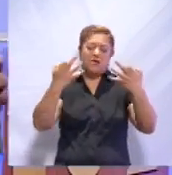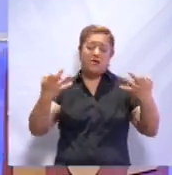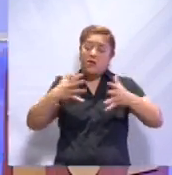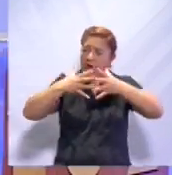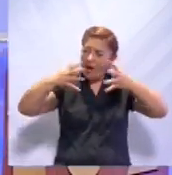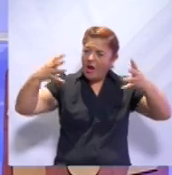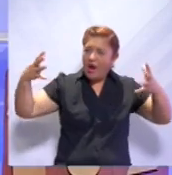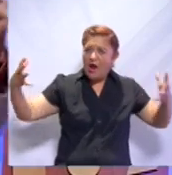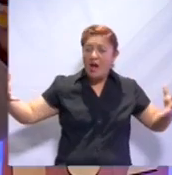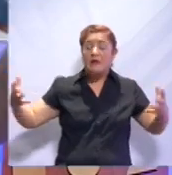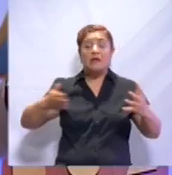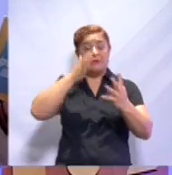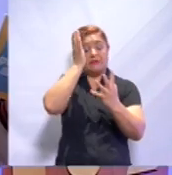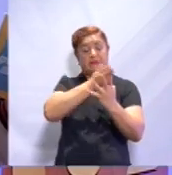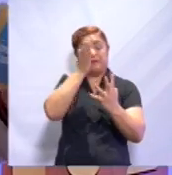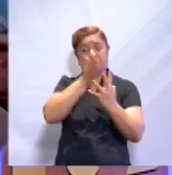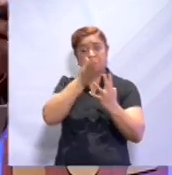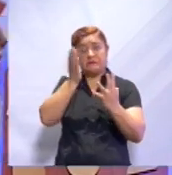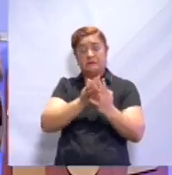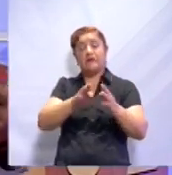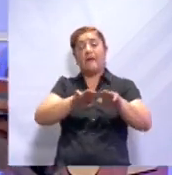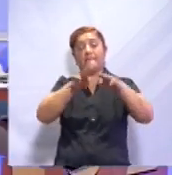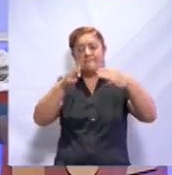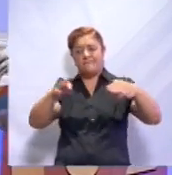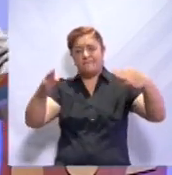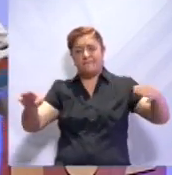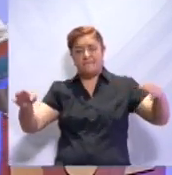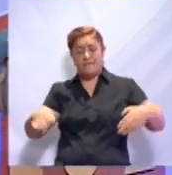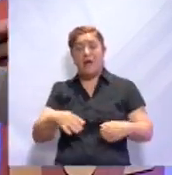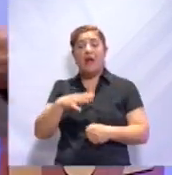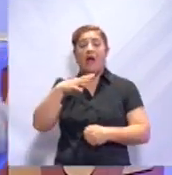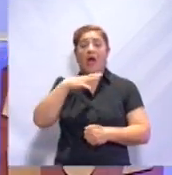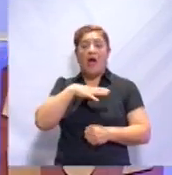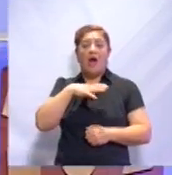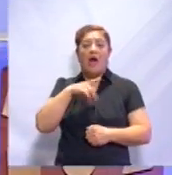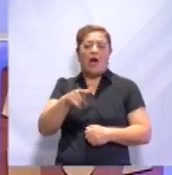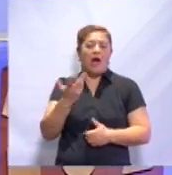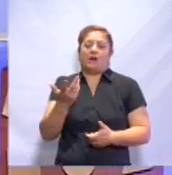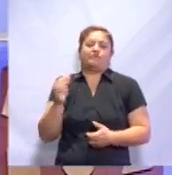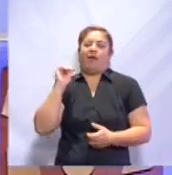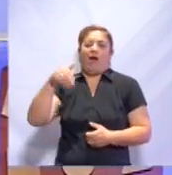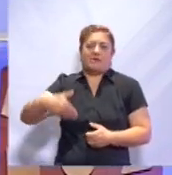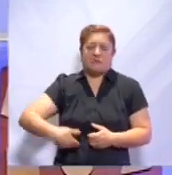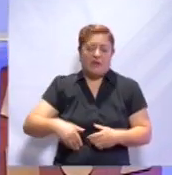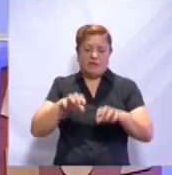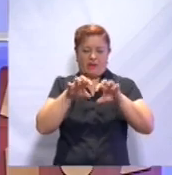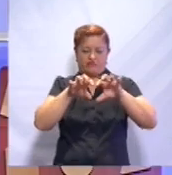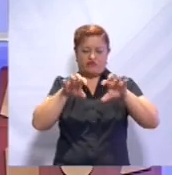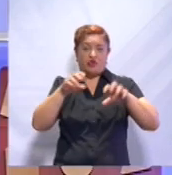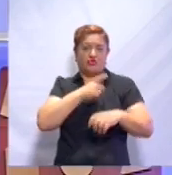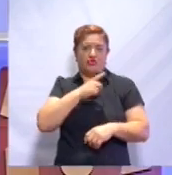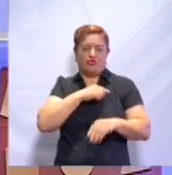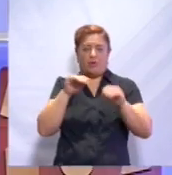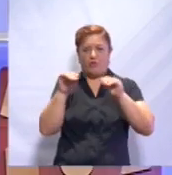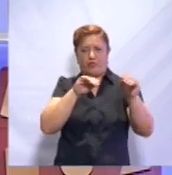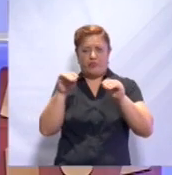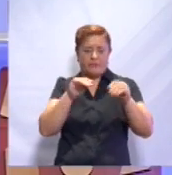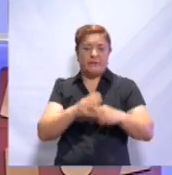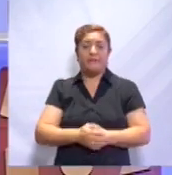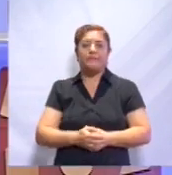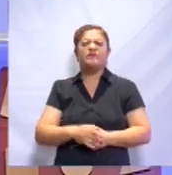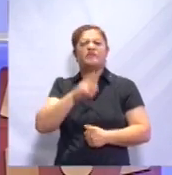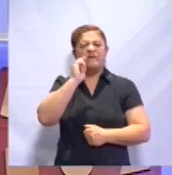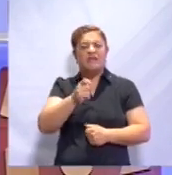tierra dividida por los océanos o formada por accidentes geográficos, lo cual nos indica que nuestro